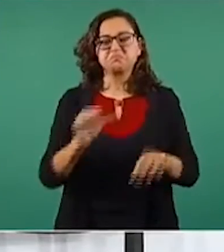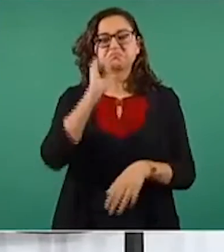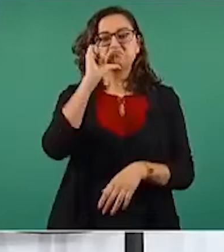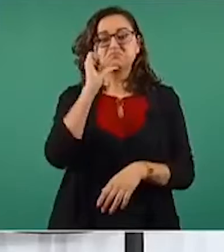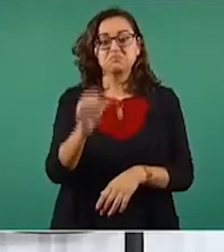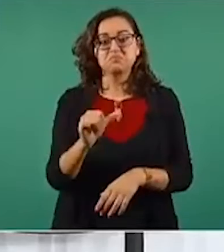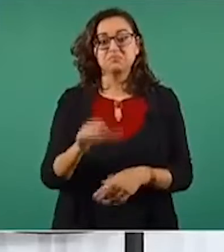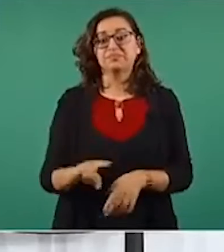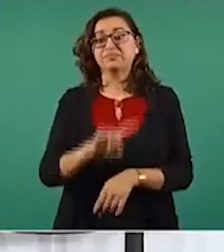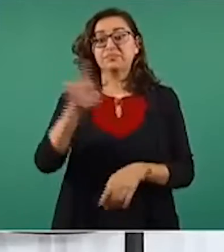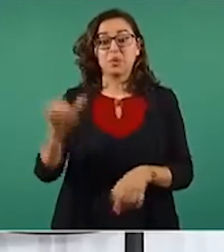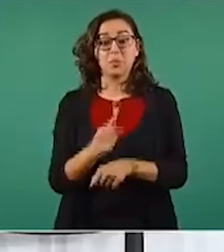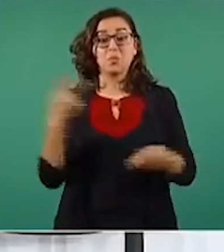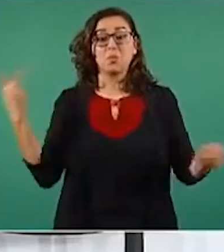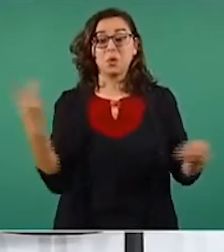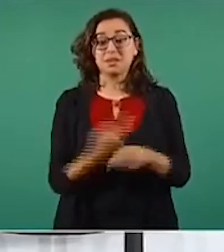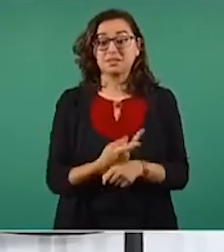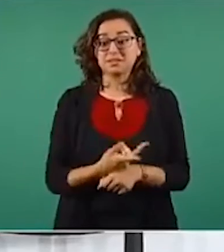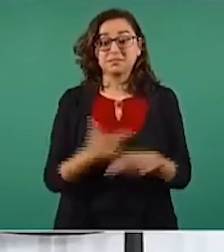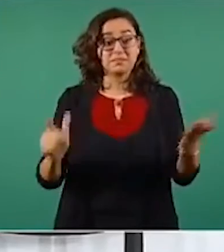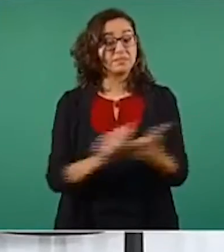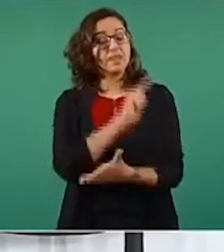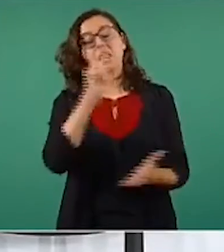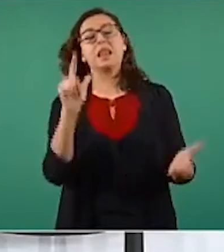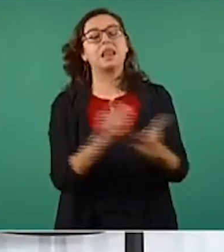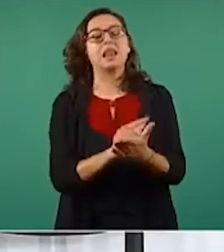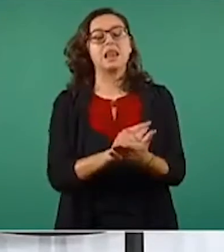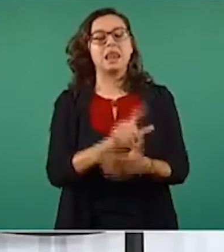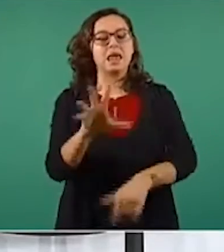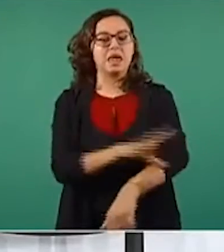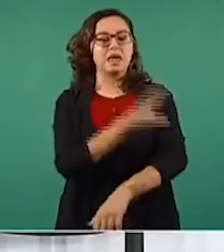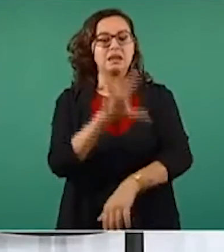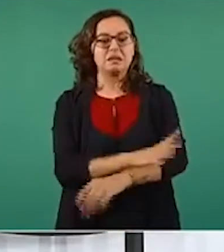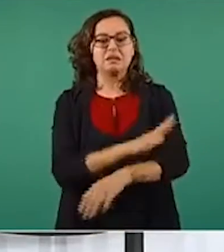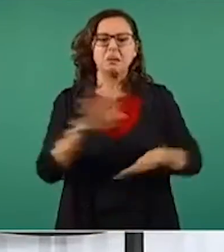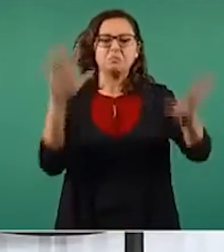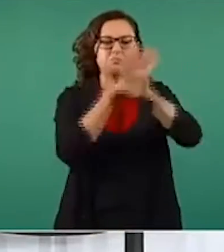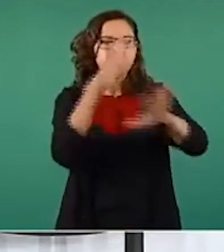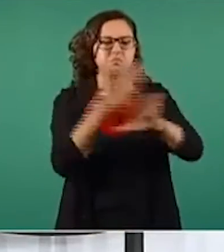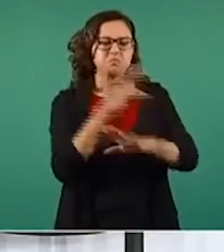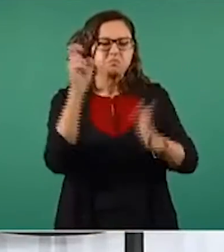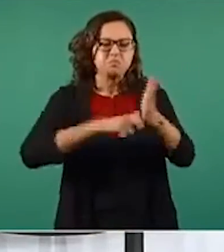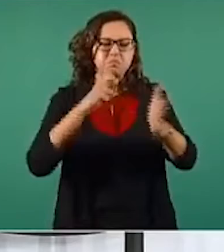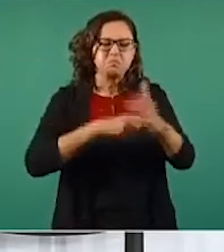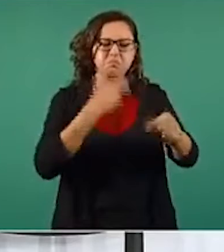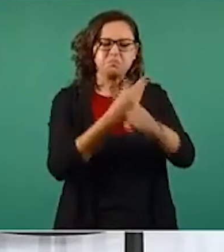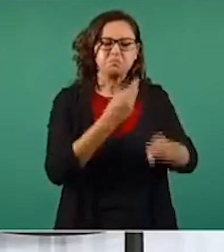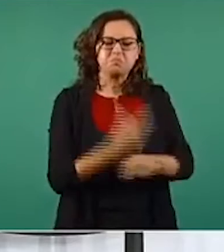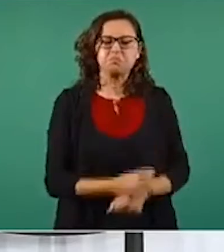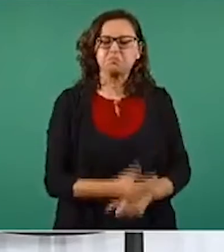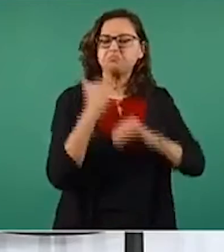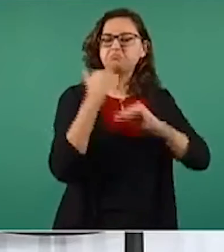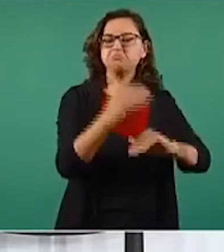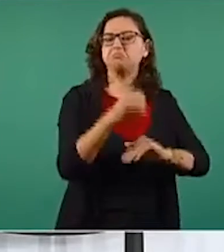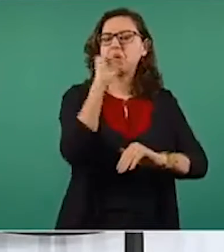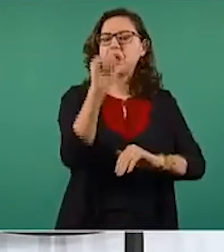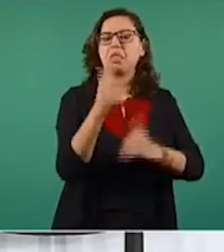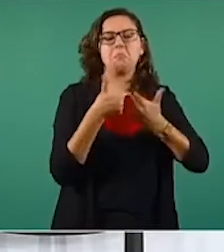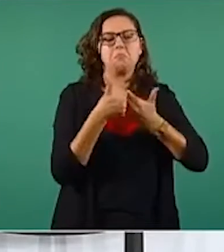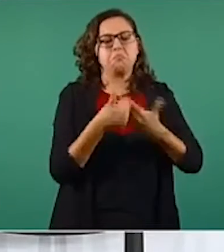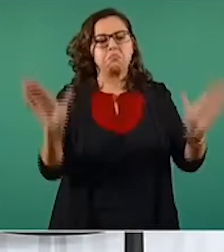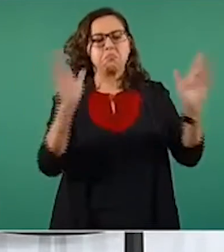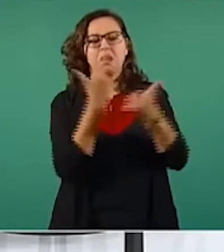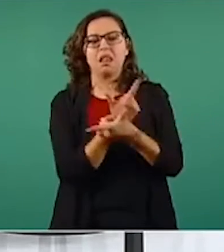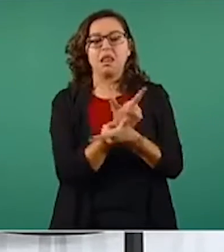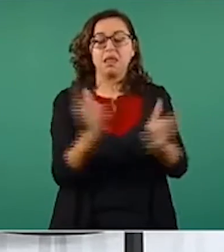y en vez de bajar, lo único que hizo fue subir los precios. En la Ciudad de México llegó a costar uno de